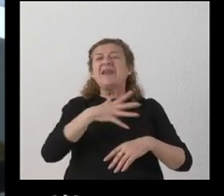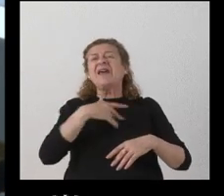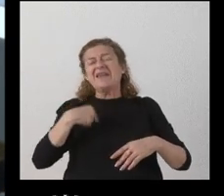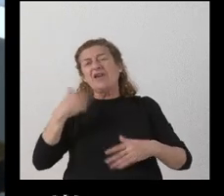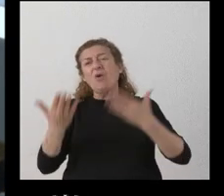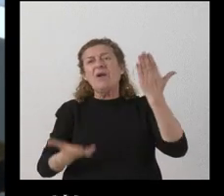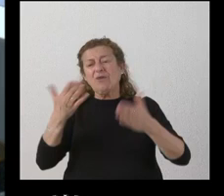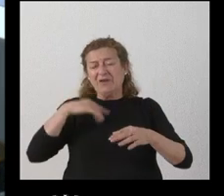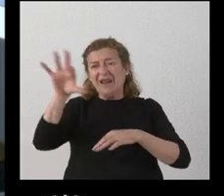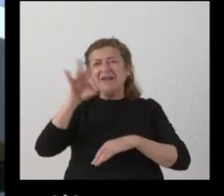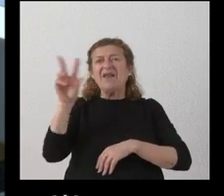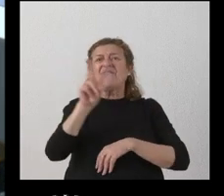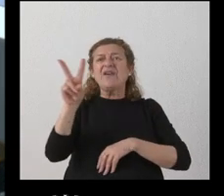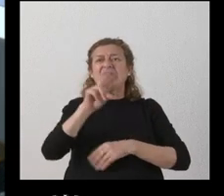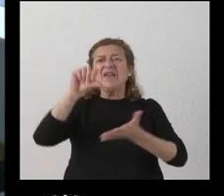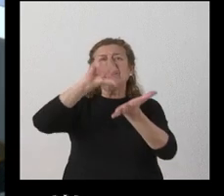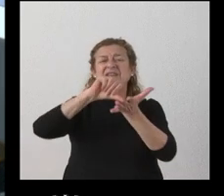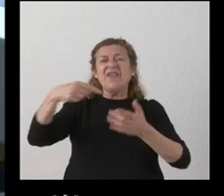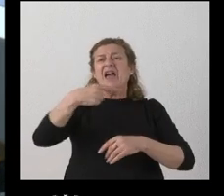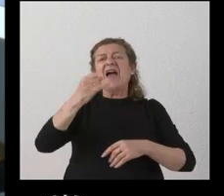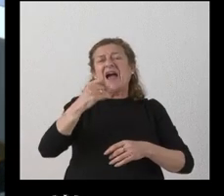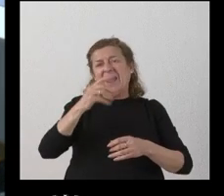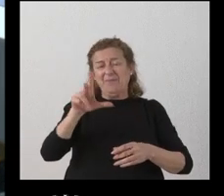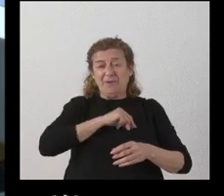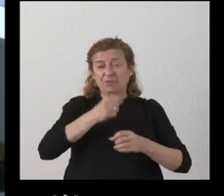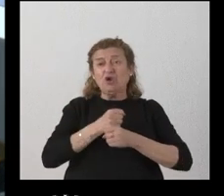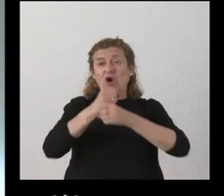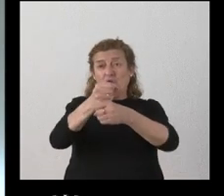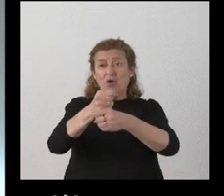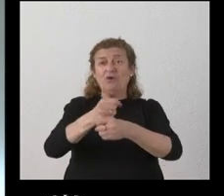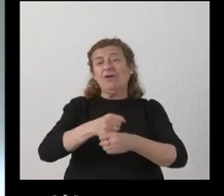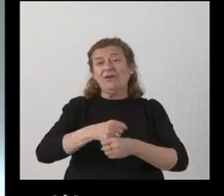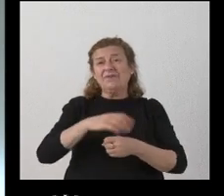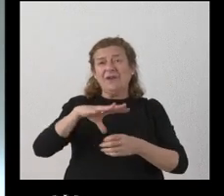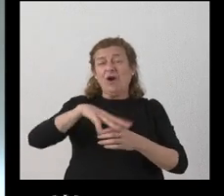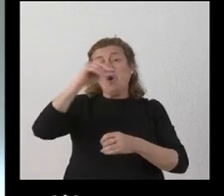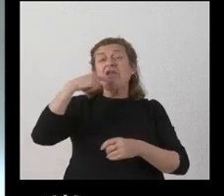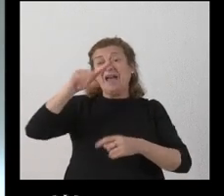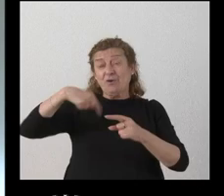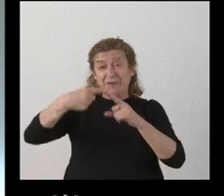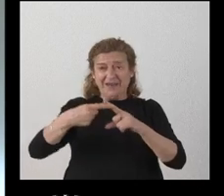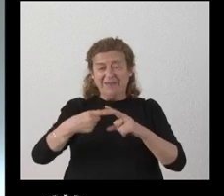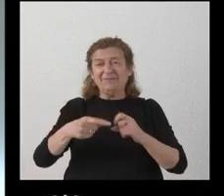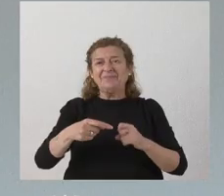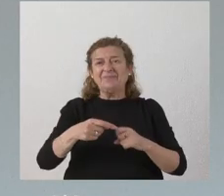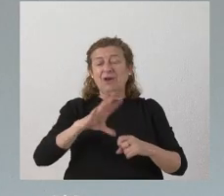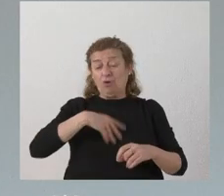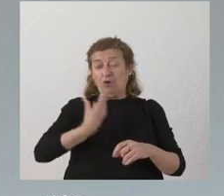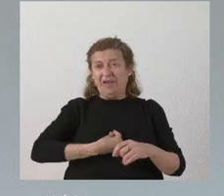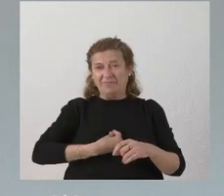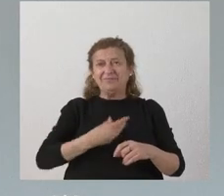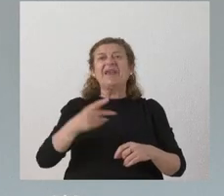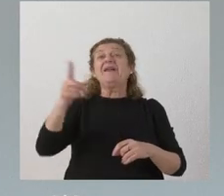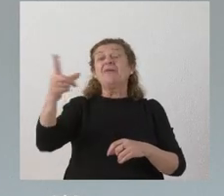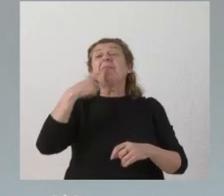elección de Valladolid como sede de la gala de los Goya el próximo año gracias bien en relación a lo que me